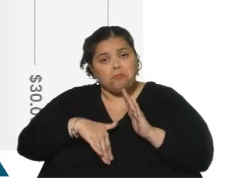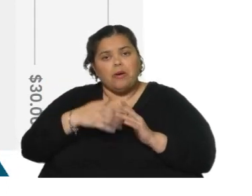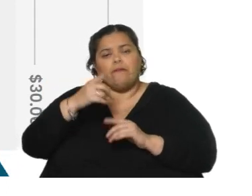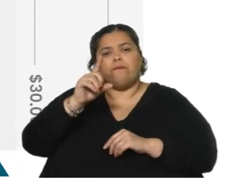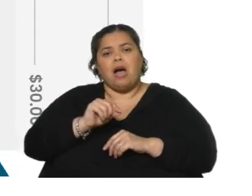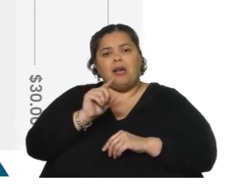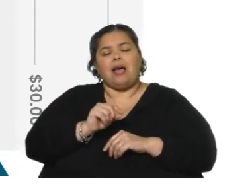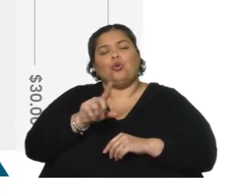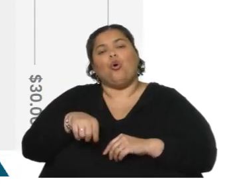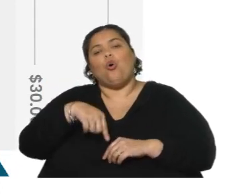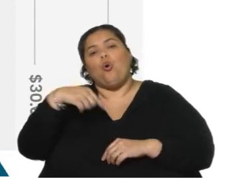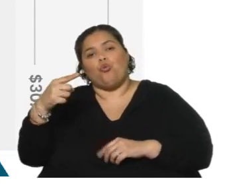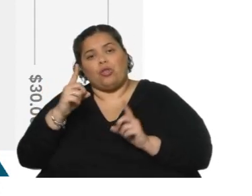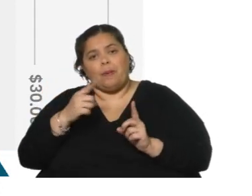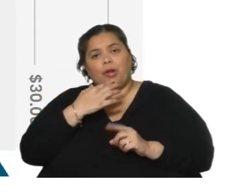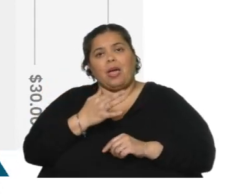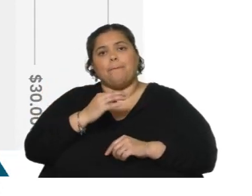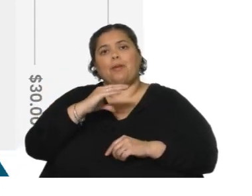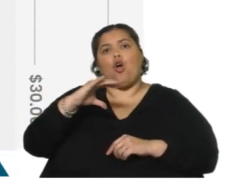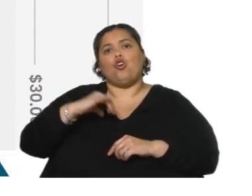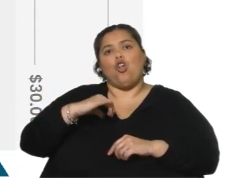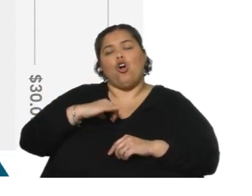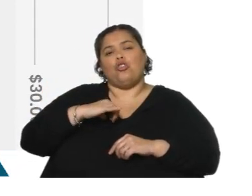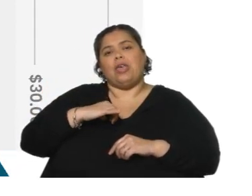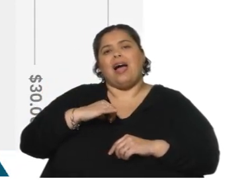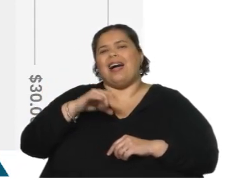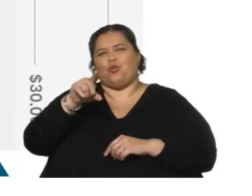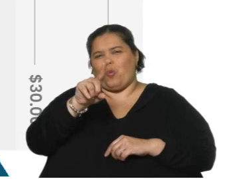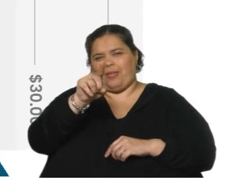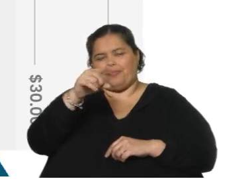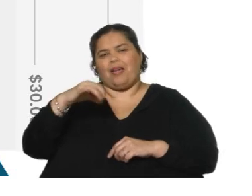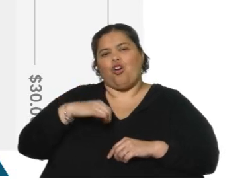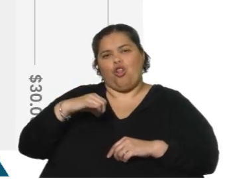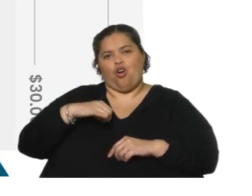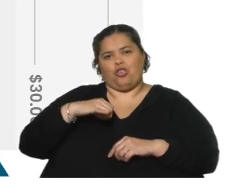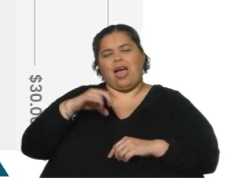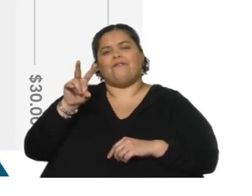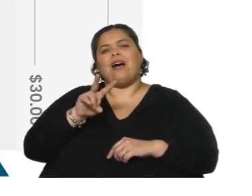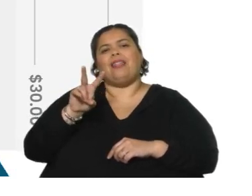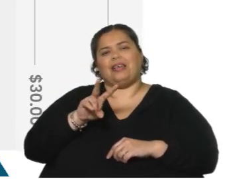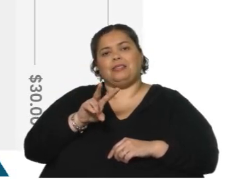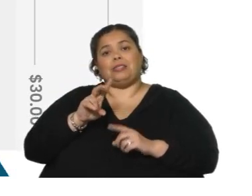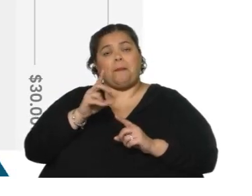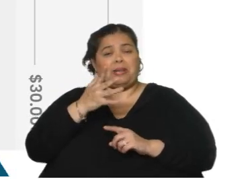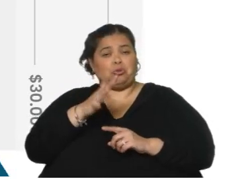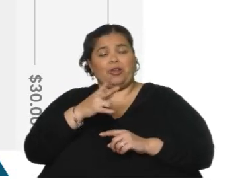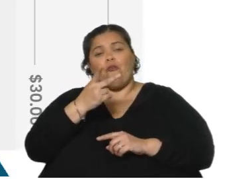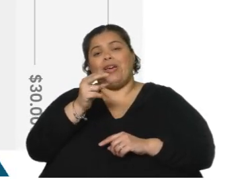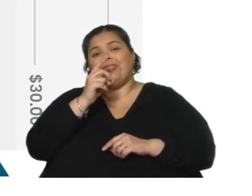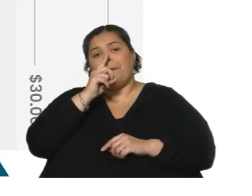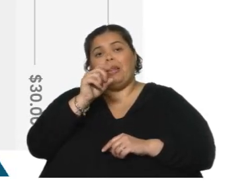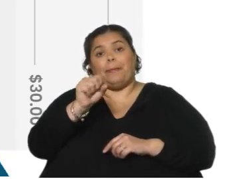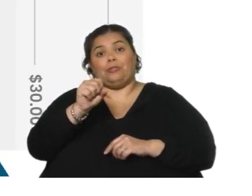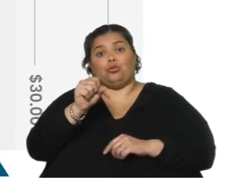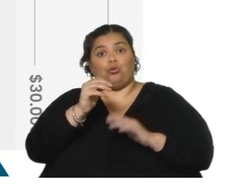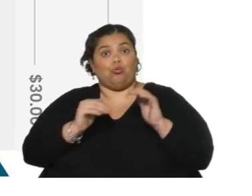También hay otros. Colonia Valdense, por ejemplo, que no está allí, muy cerquita de Juan Lacase, por encima de los 20.000 pesos, es el alquiler más